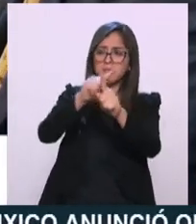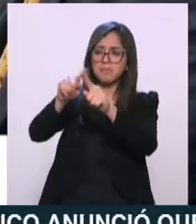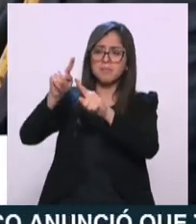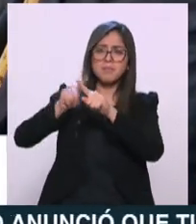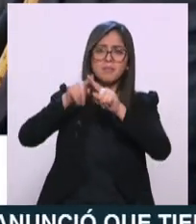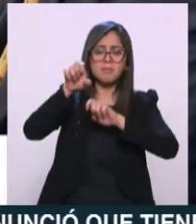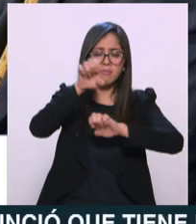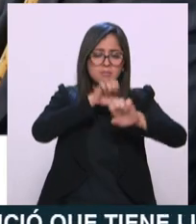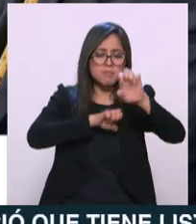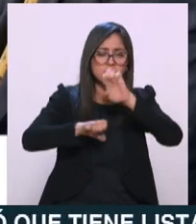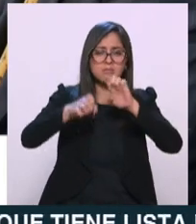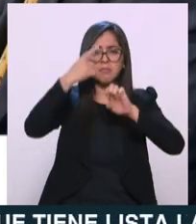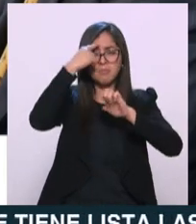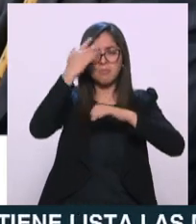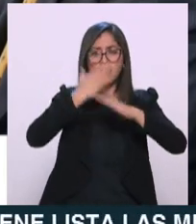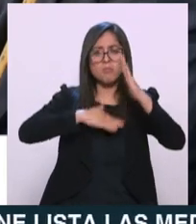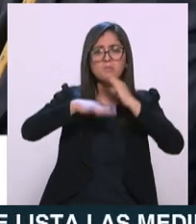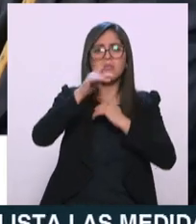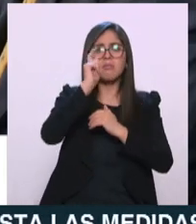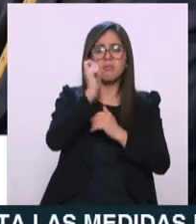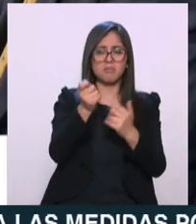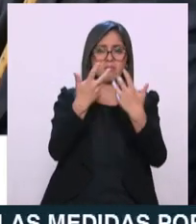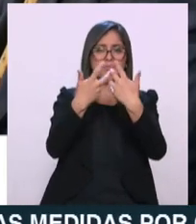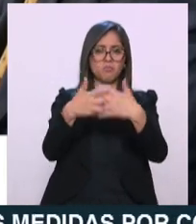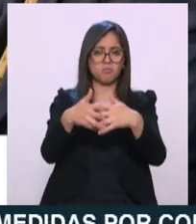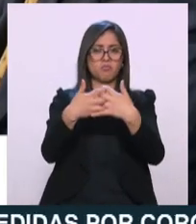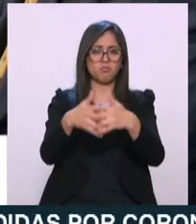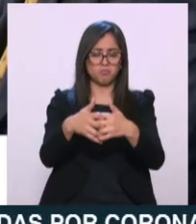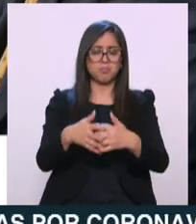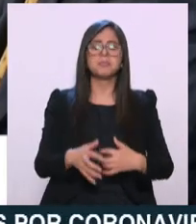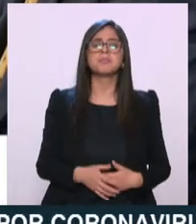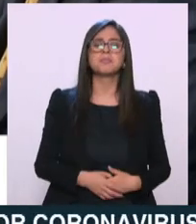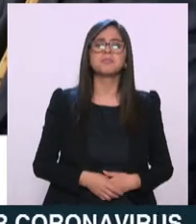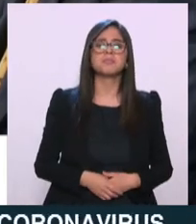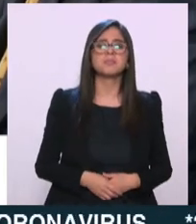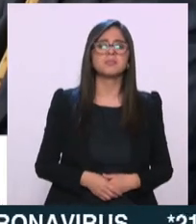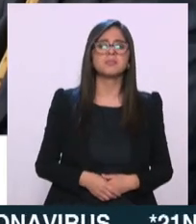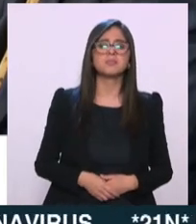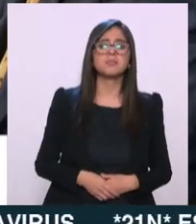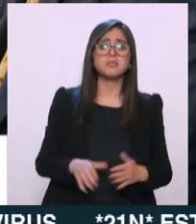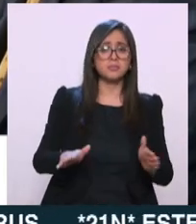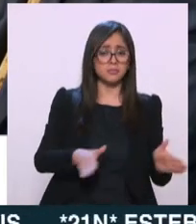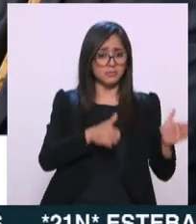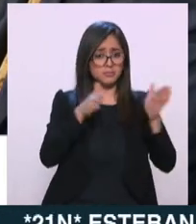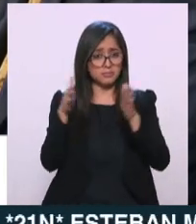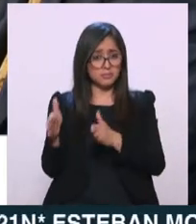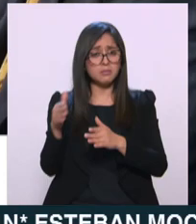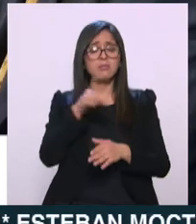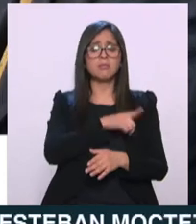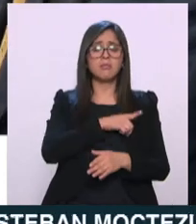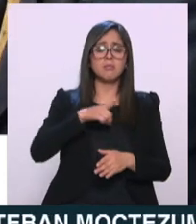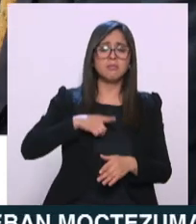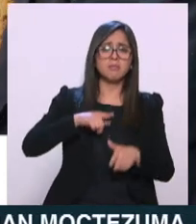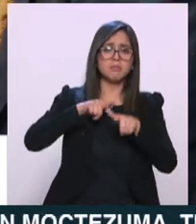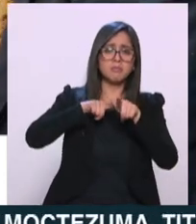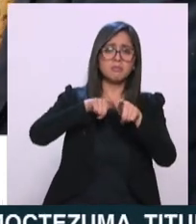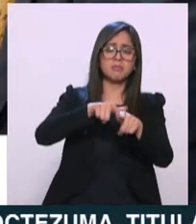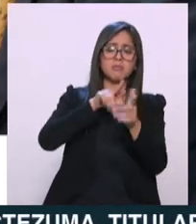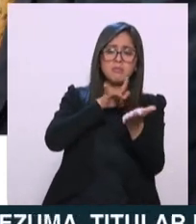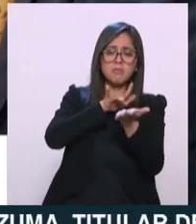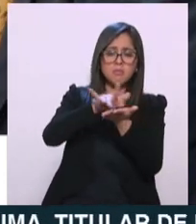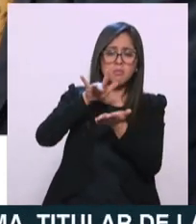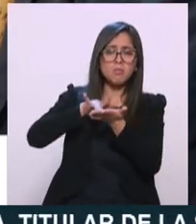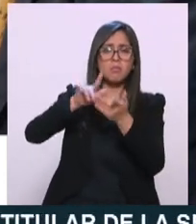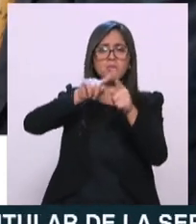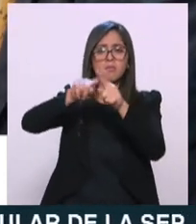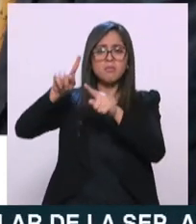parte de escalamiento industrial. En otros casos hay que apoyar la investigación todavía de frontera